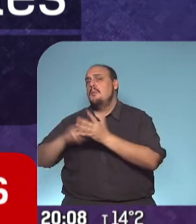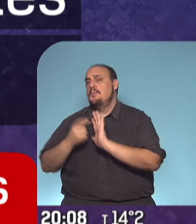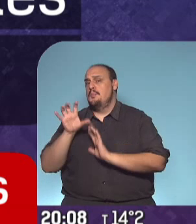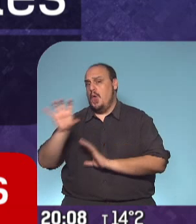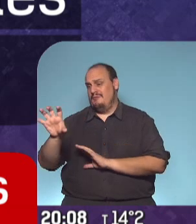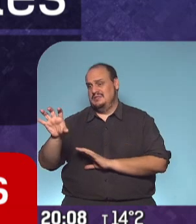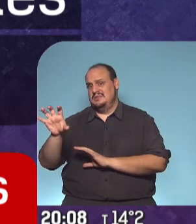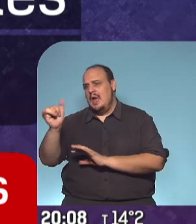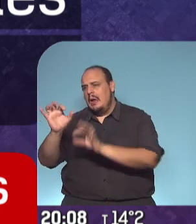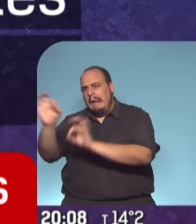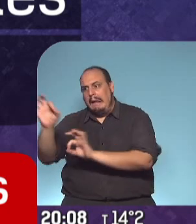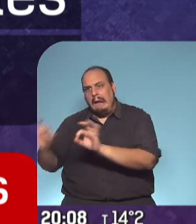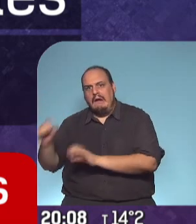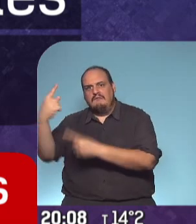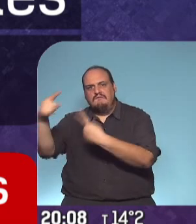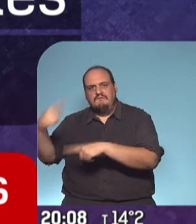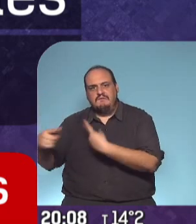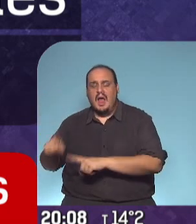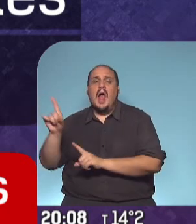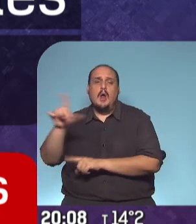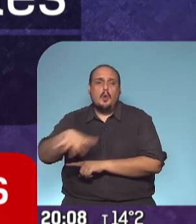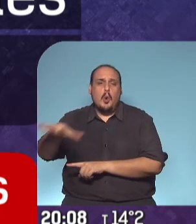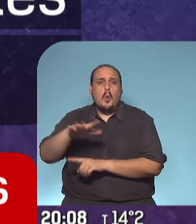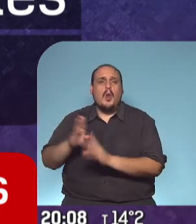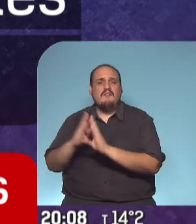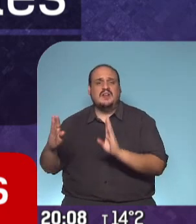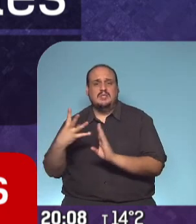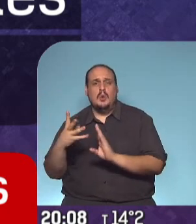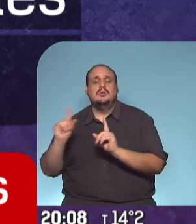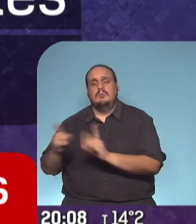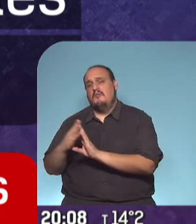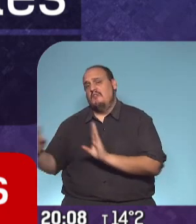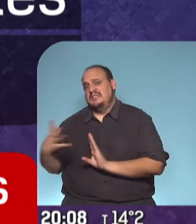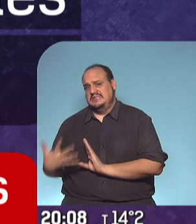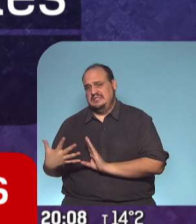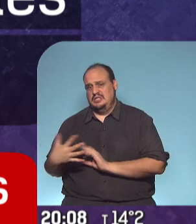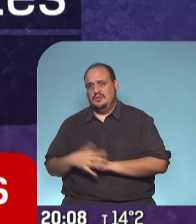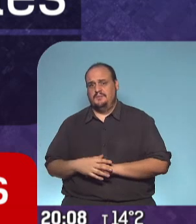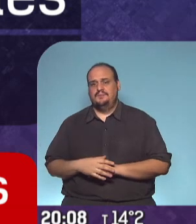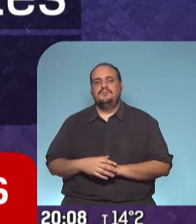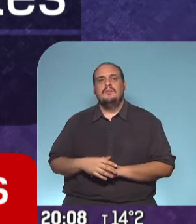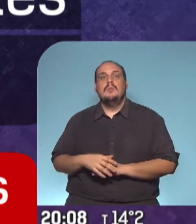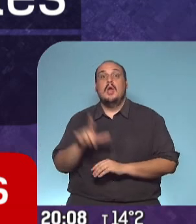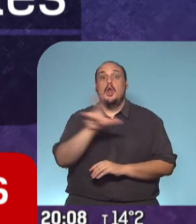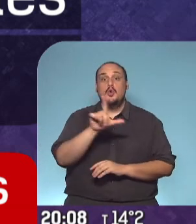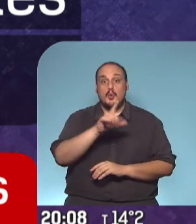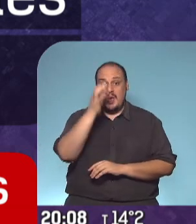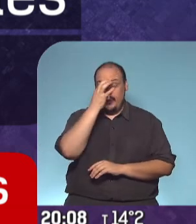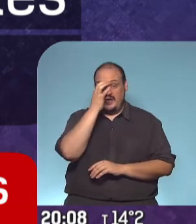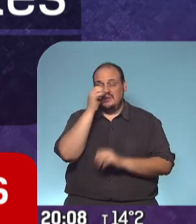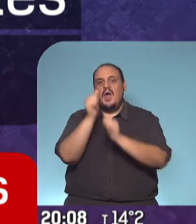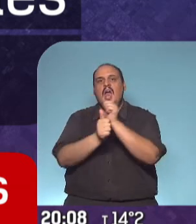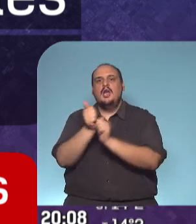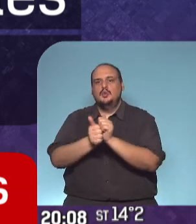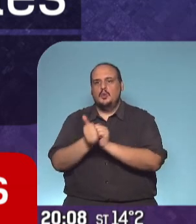ya hay muchos municipios que están en fase 4 y hasta en fase 5. Bueno, el lunes 20 vuelven las industrias,